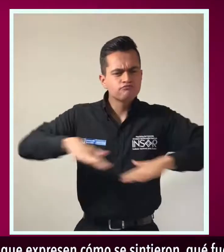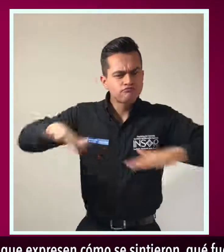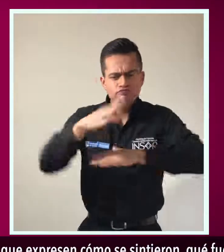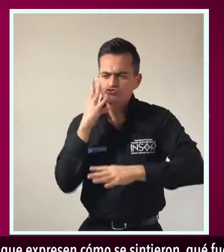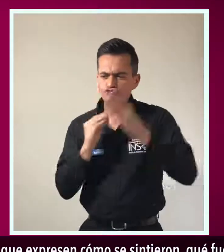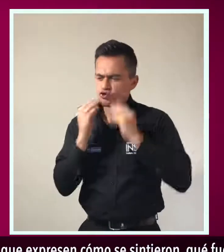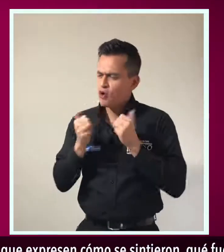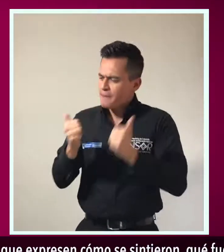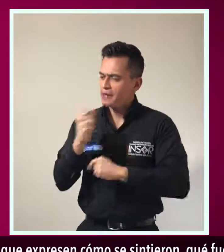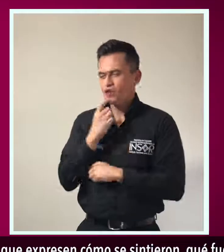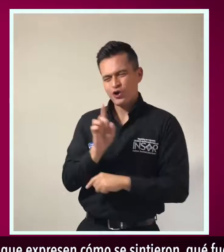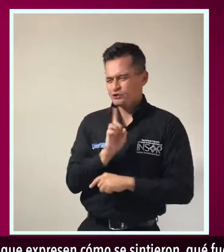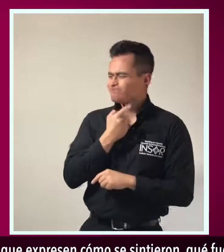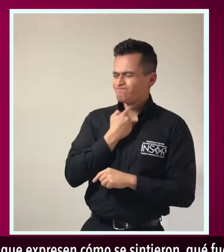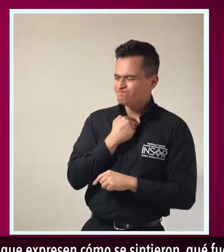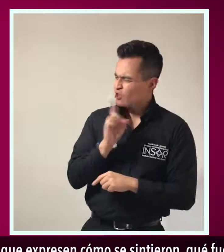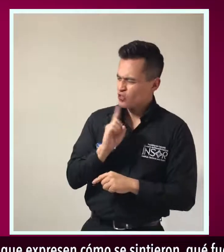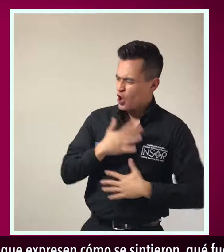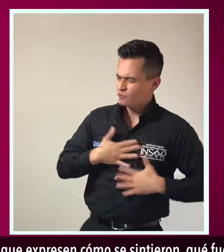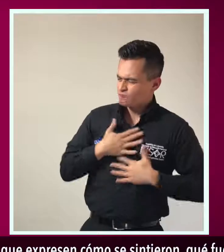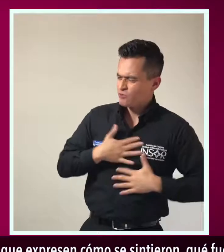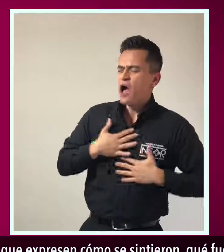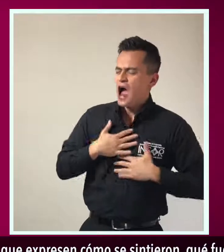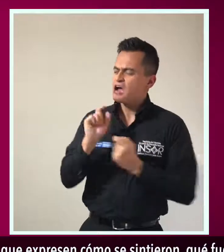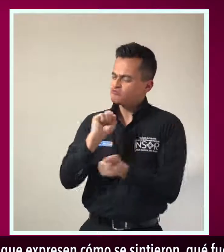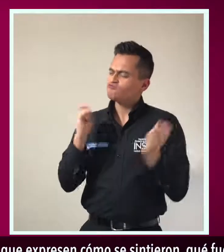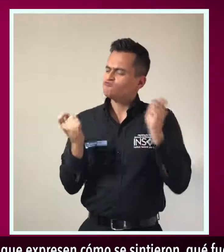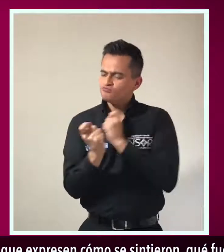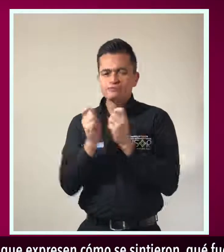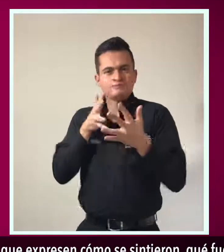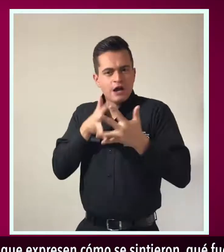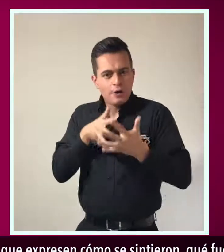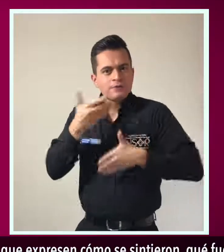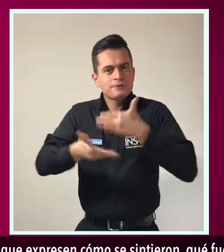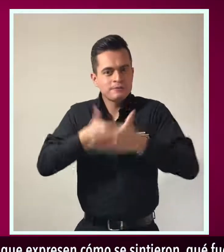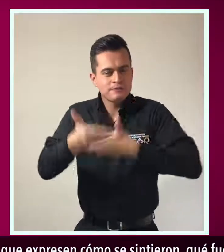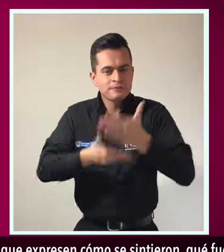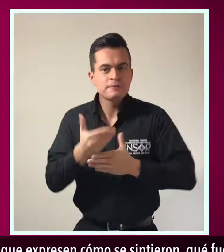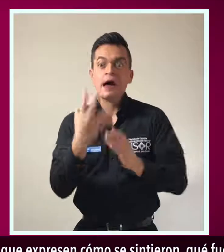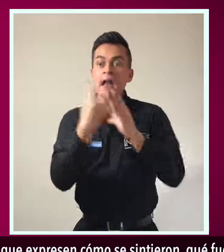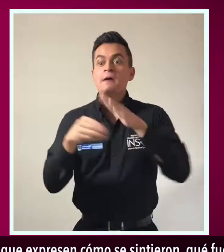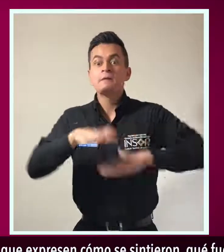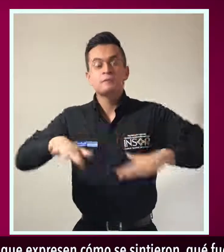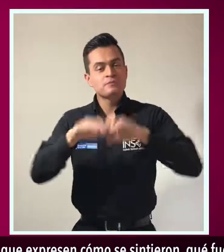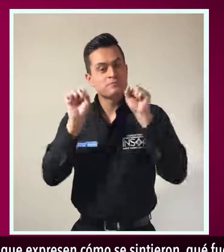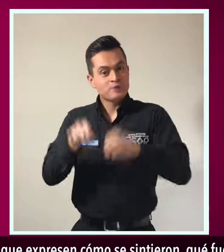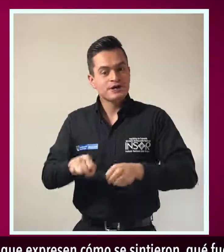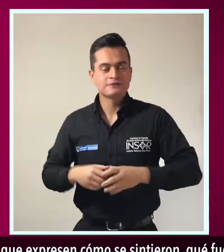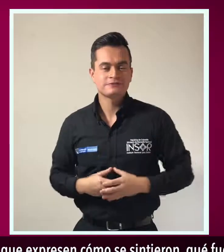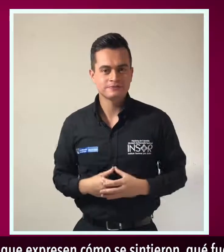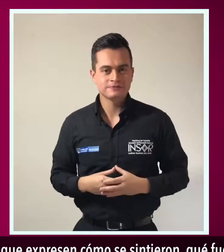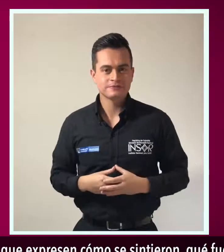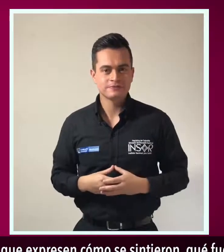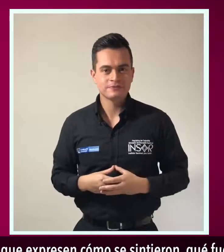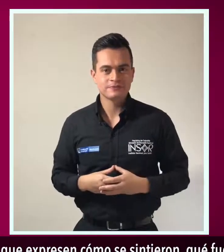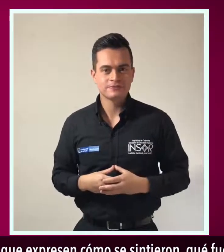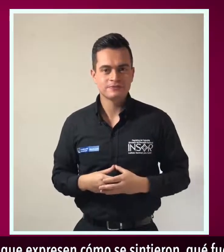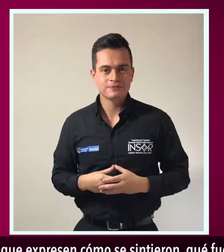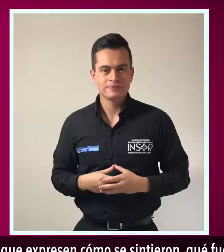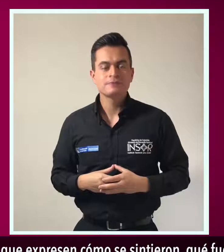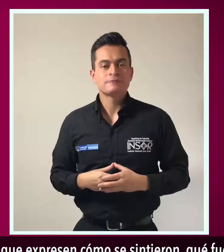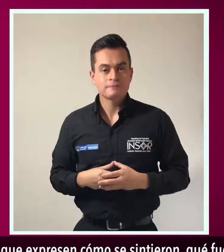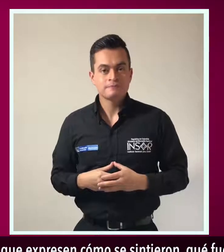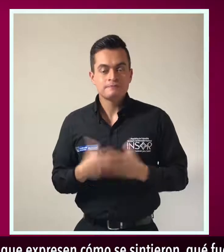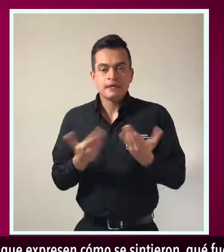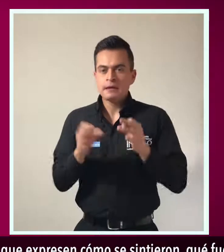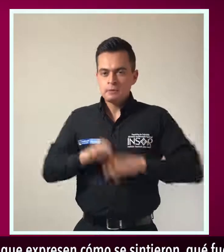cómo se sintieron, qué fue lo mejor de la experiencia y aquello que no les gustó, para revisar la posibilidad de hacer cambios en la próxima salida